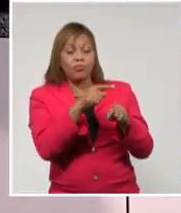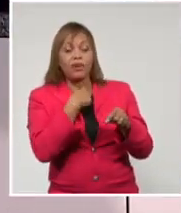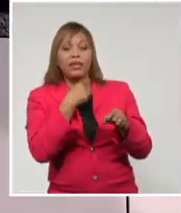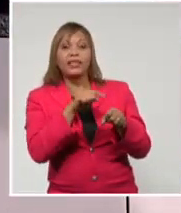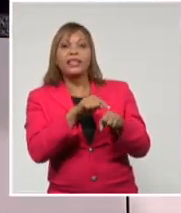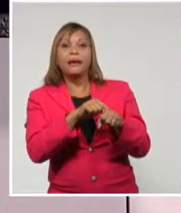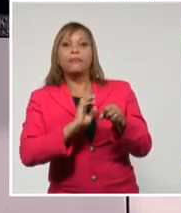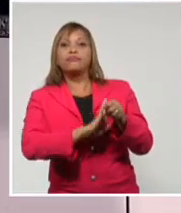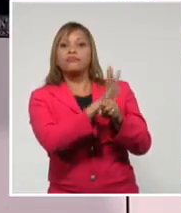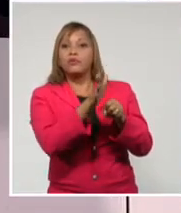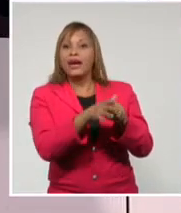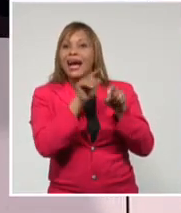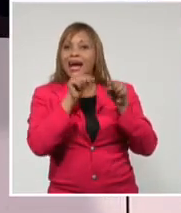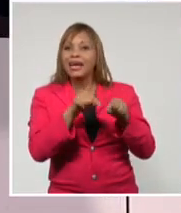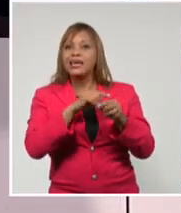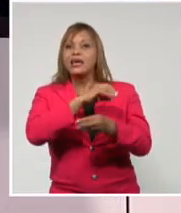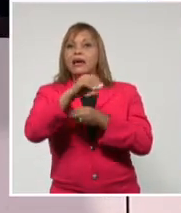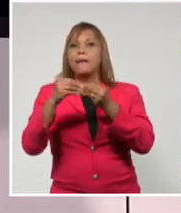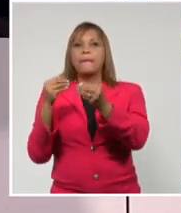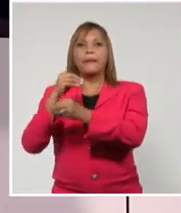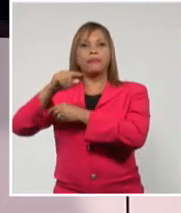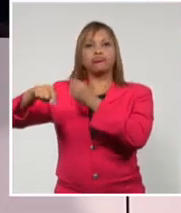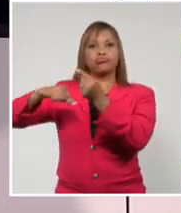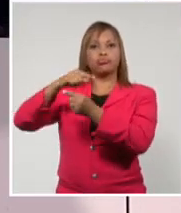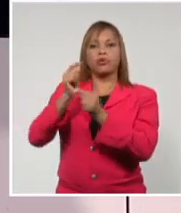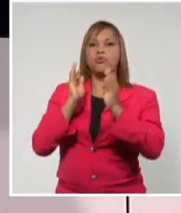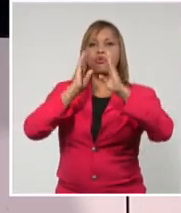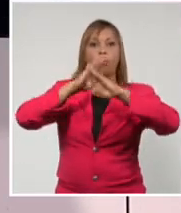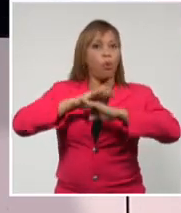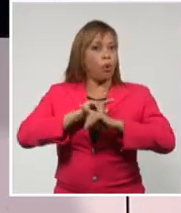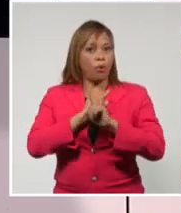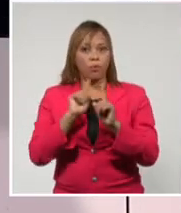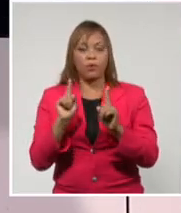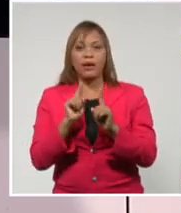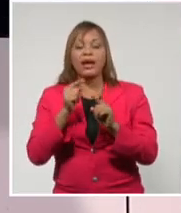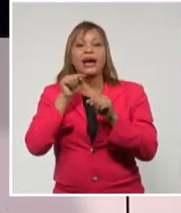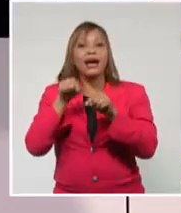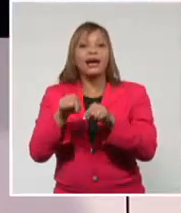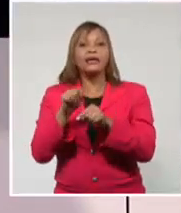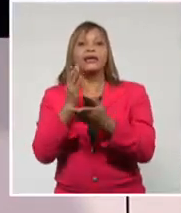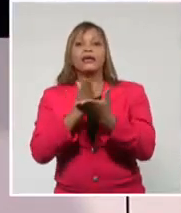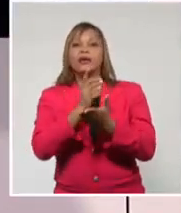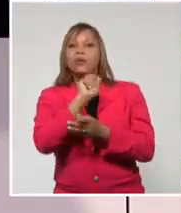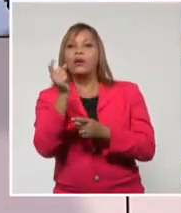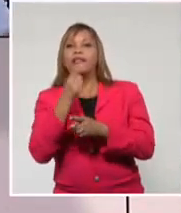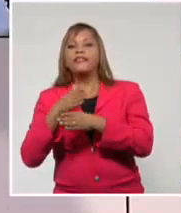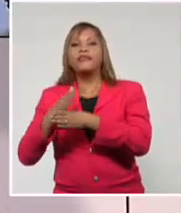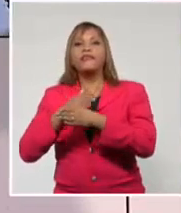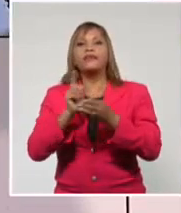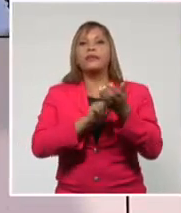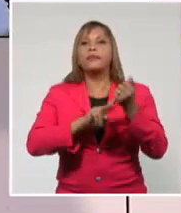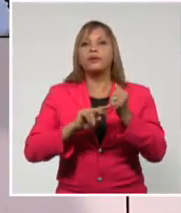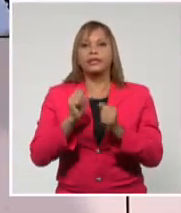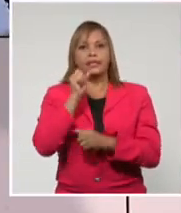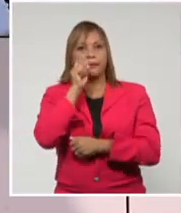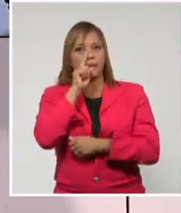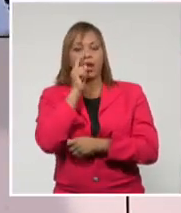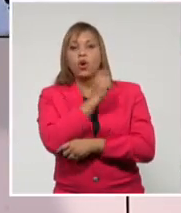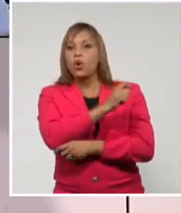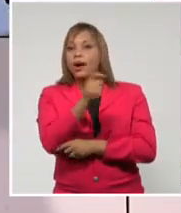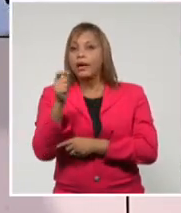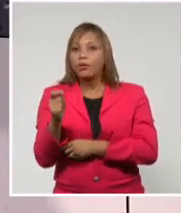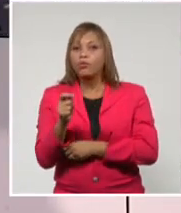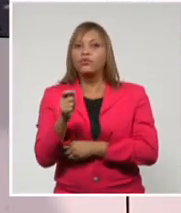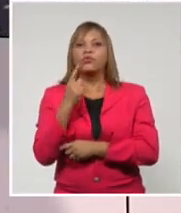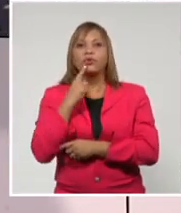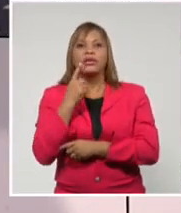y donde no se produjo transmisión de la enfermedad. Y también las escuelas en muchas provincias que lograron concluir el pasado curso sin